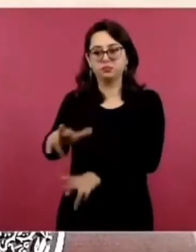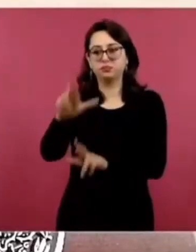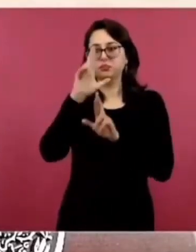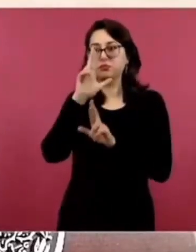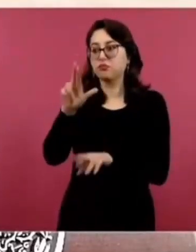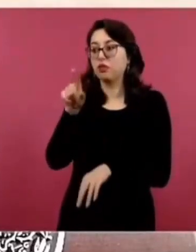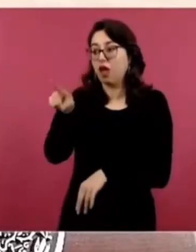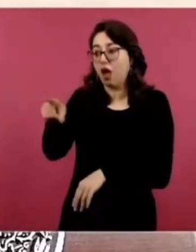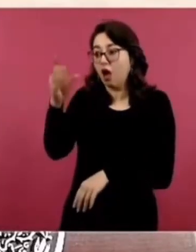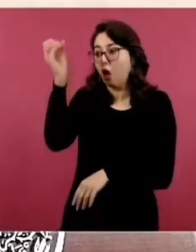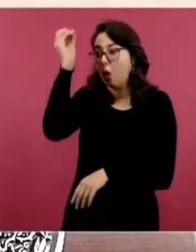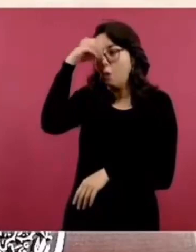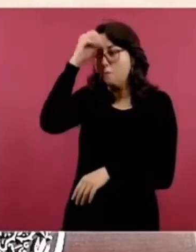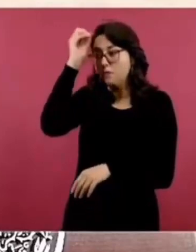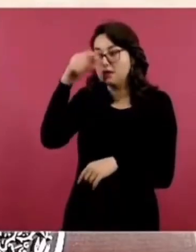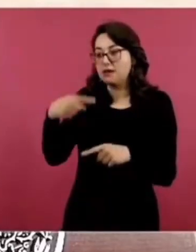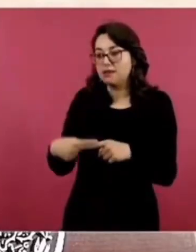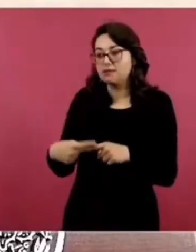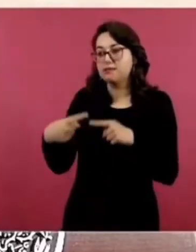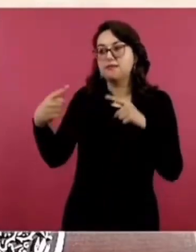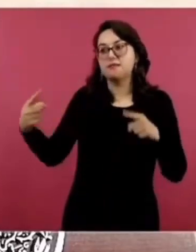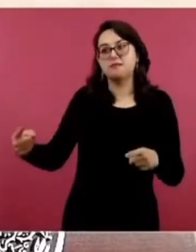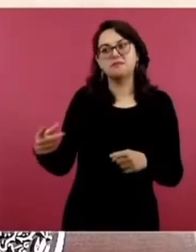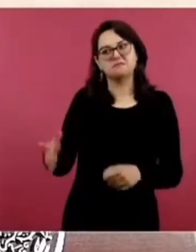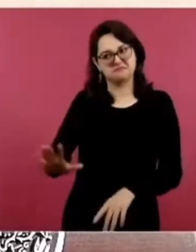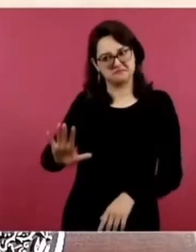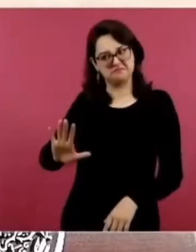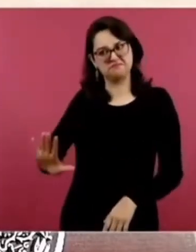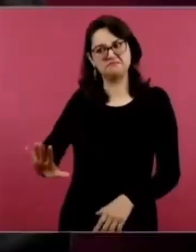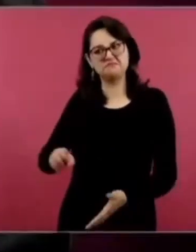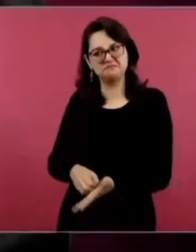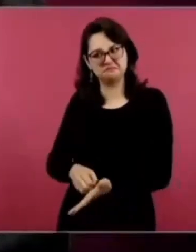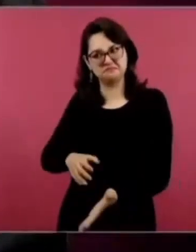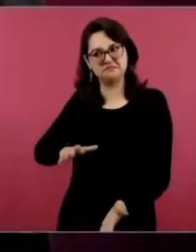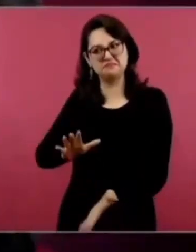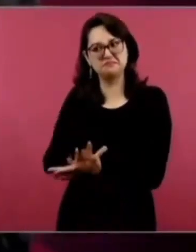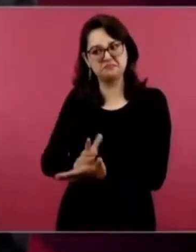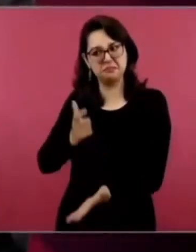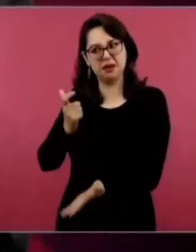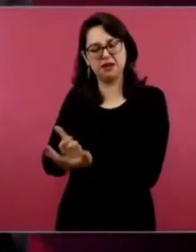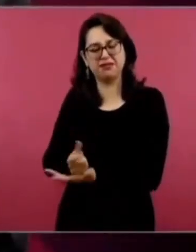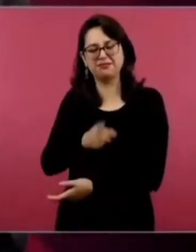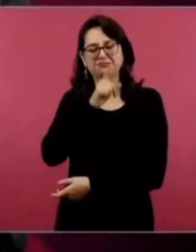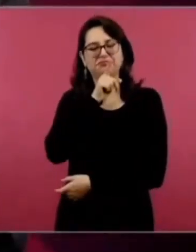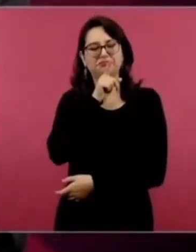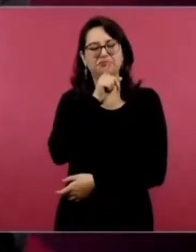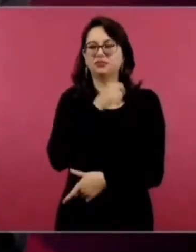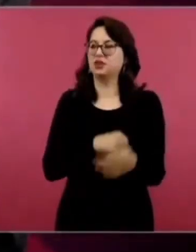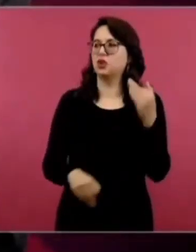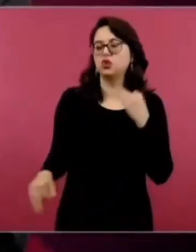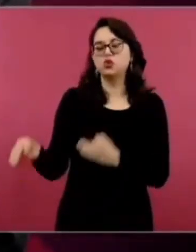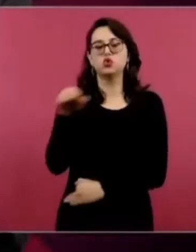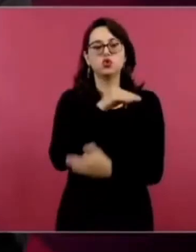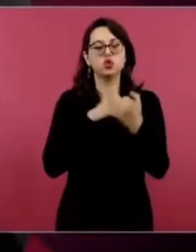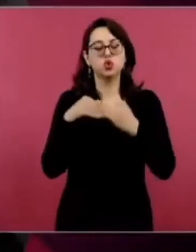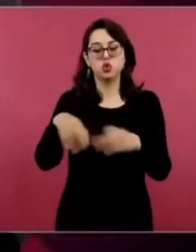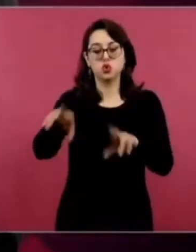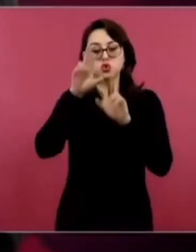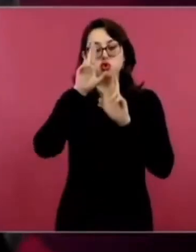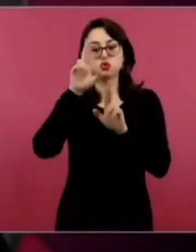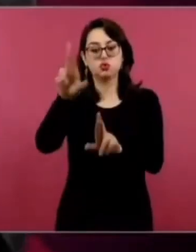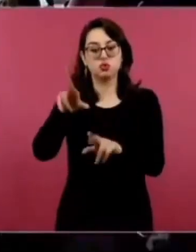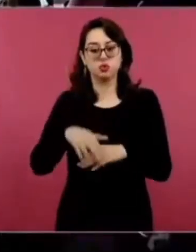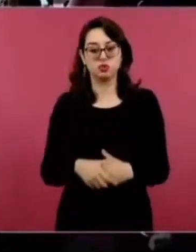Respetar la opinión de todos y el criterio de todos. Entonces,